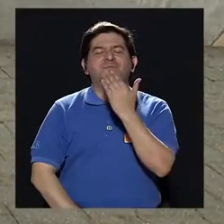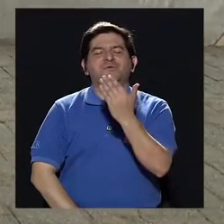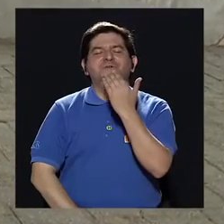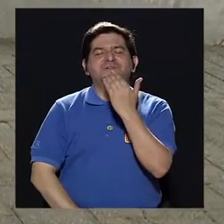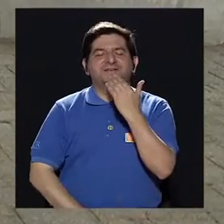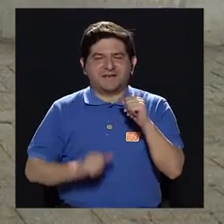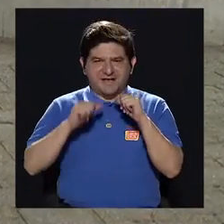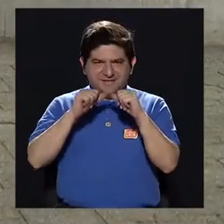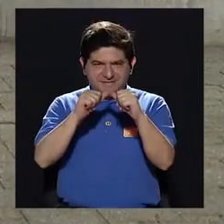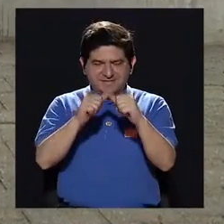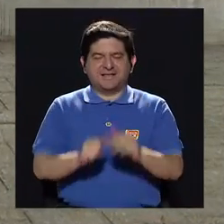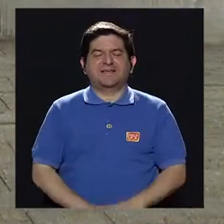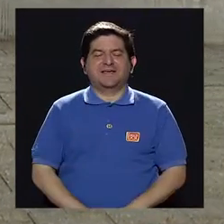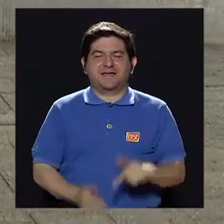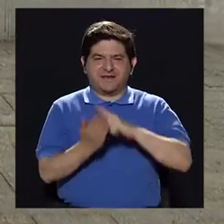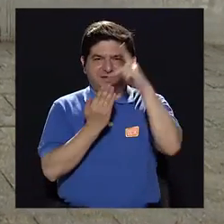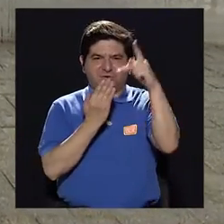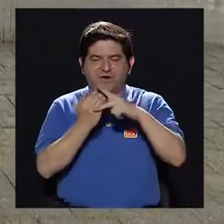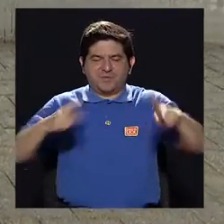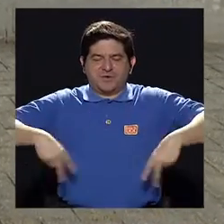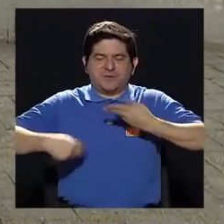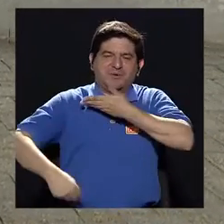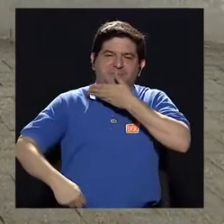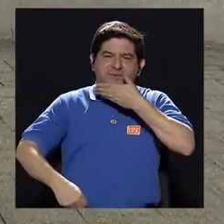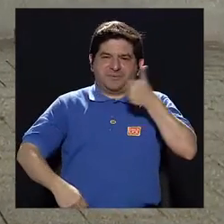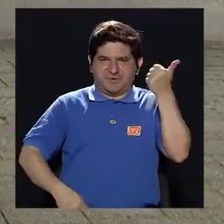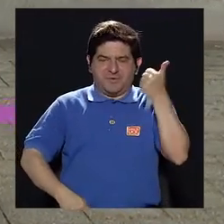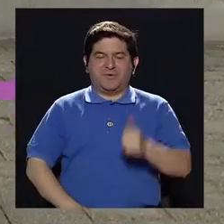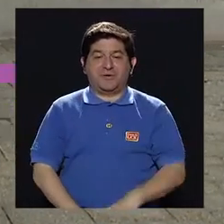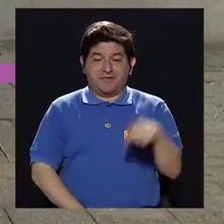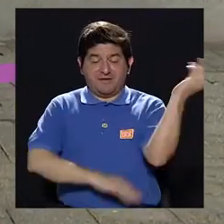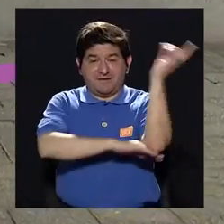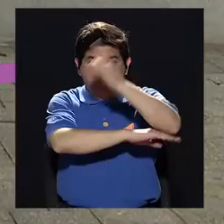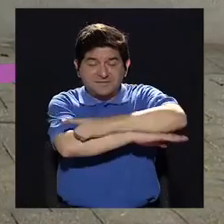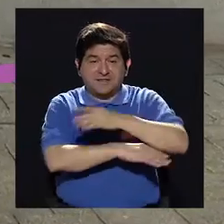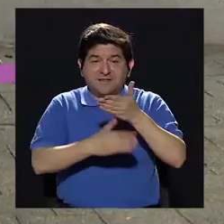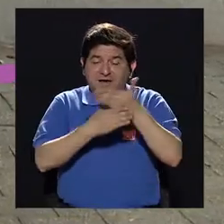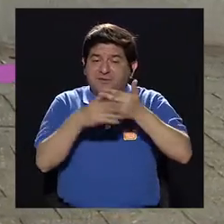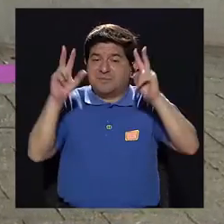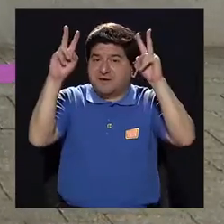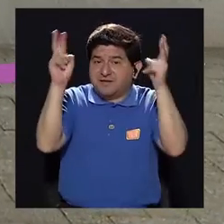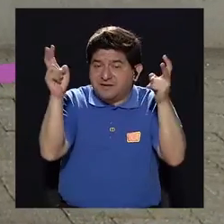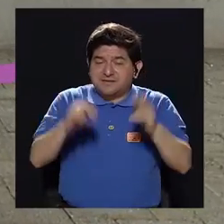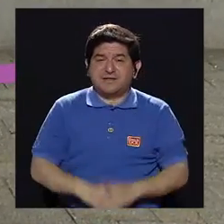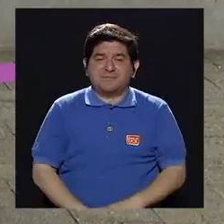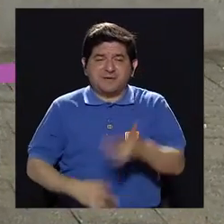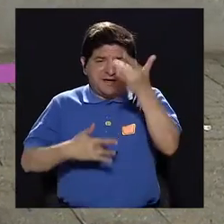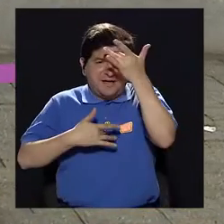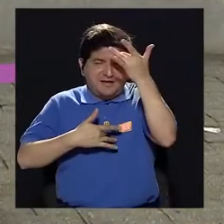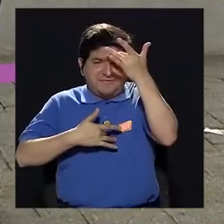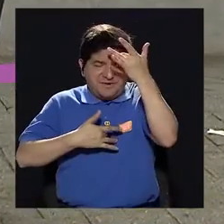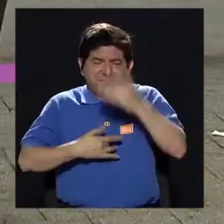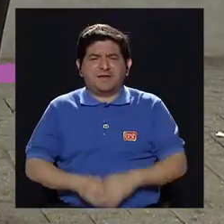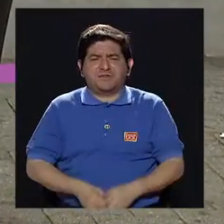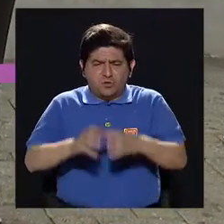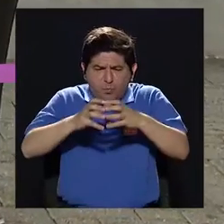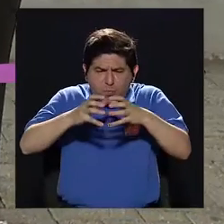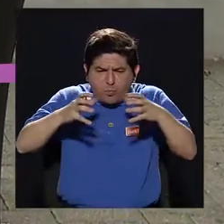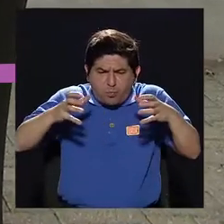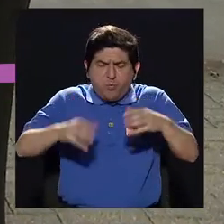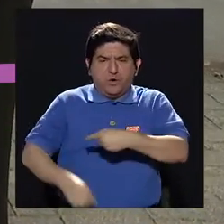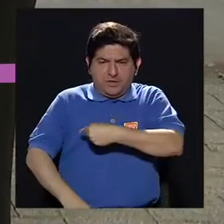Muchísimas gracias por continuar con su telerevista Vivir Mejor. El día de hoy compartiendo el tema de la enfermedad